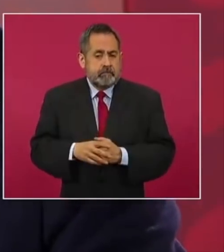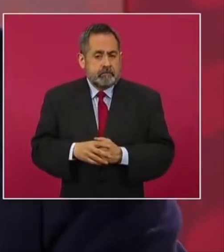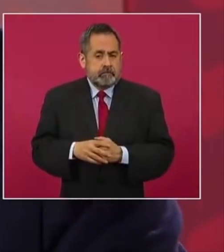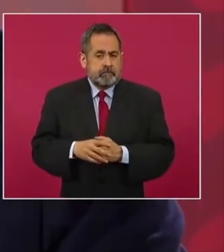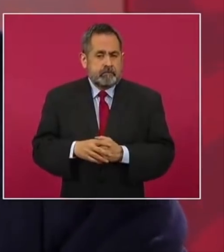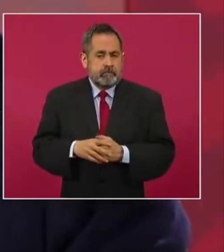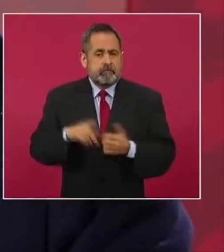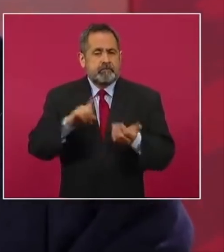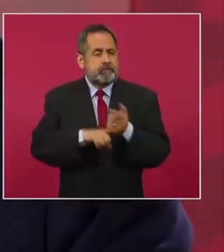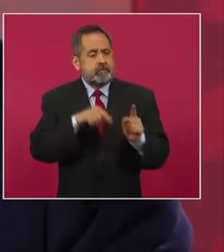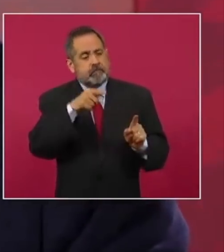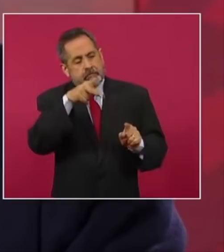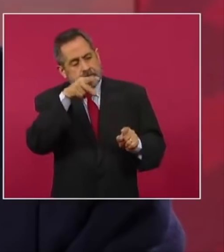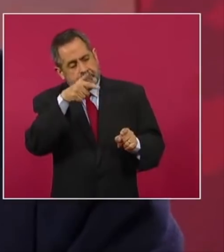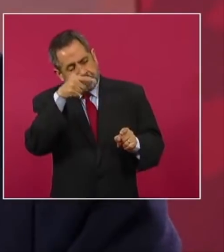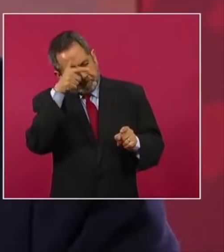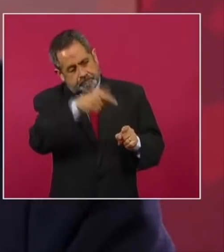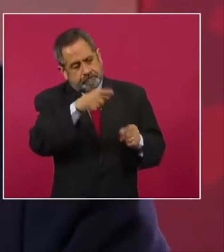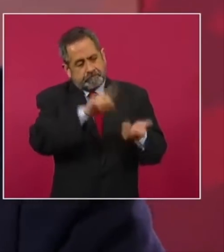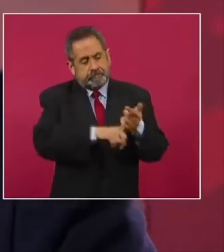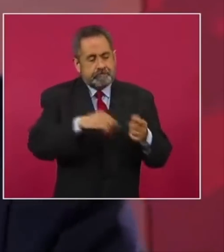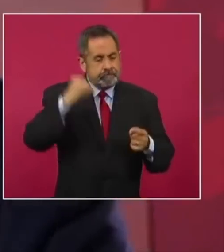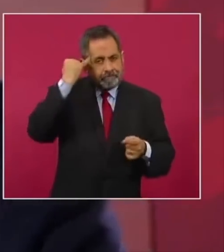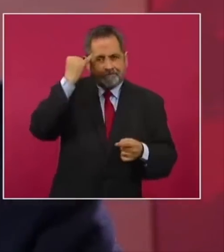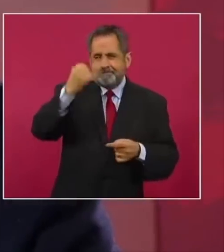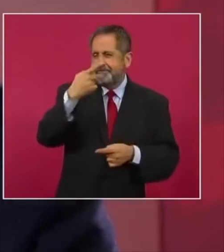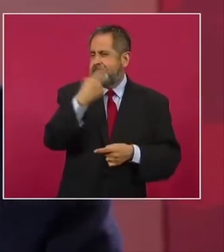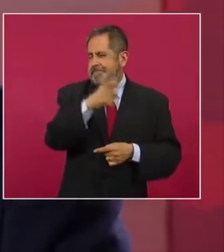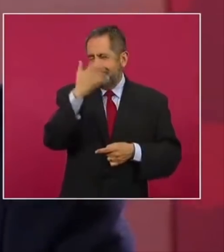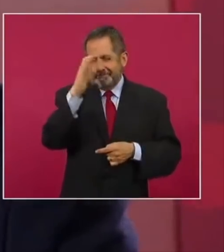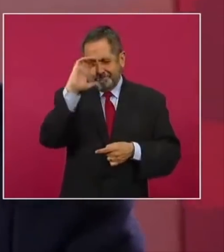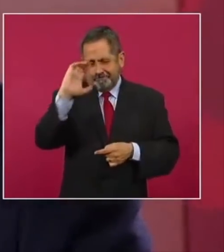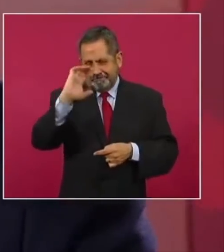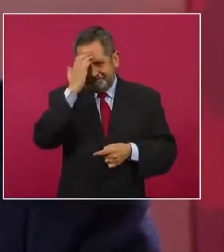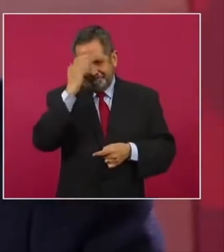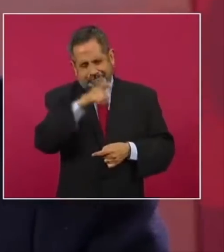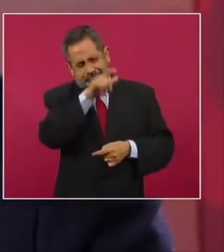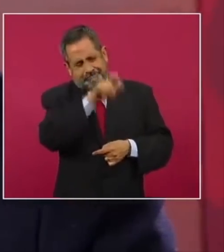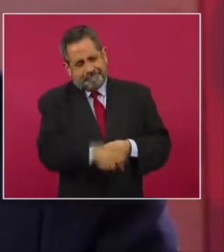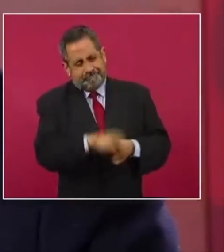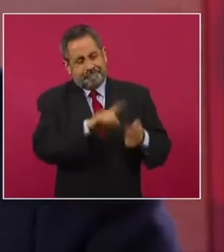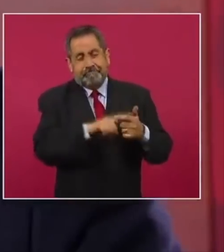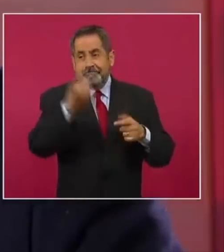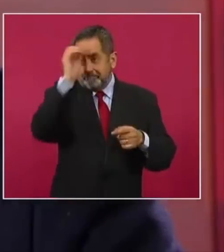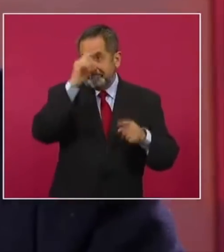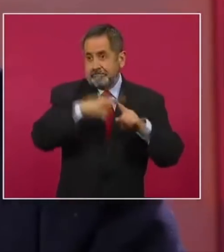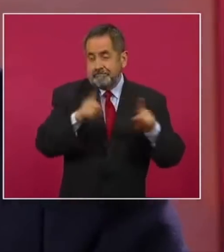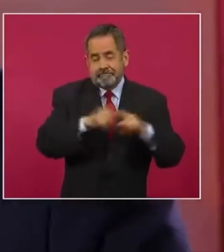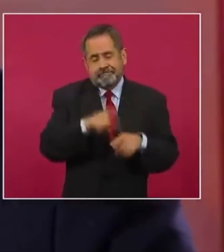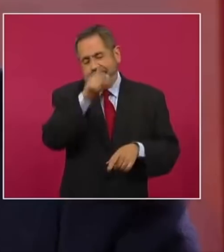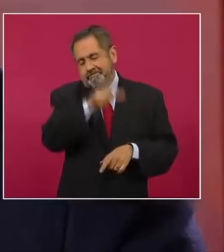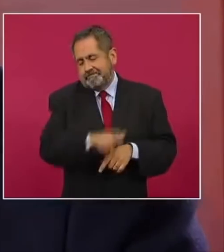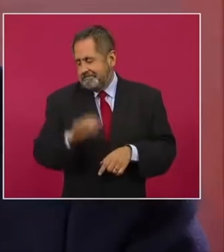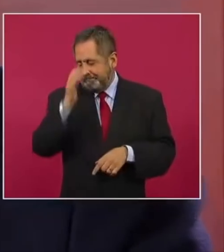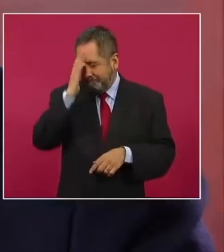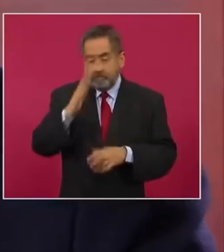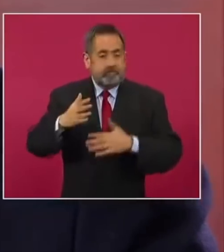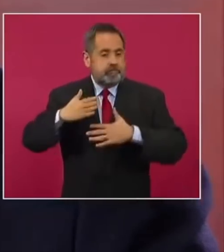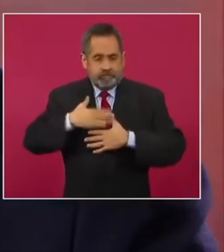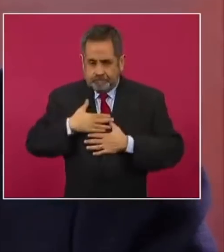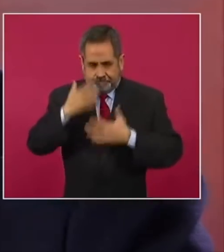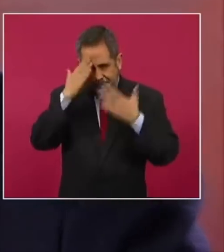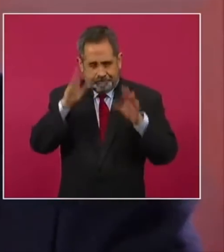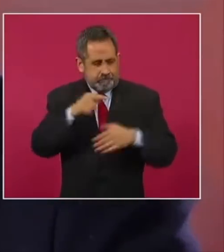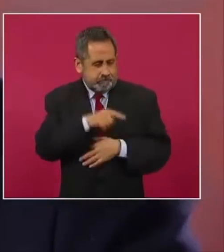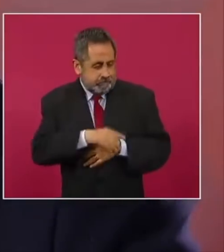de la autoridad moral que uno puede tener para opinar por diversos temas. Yo no la conozco,